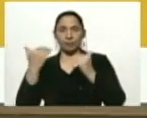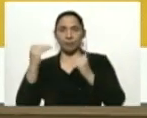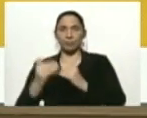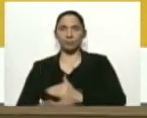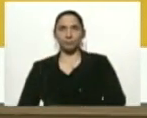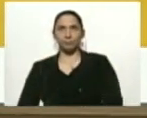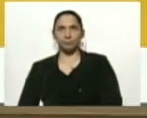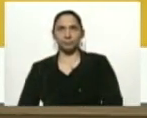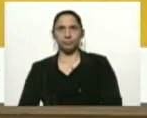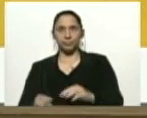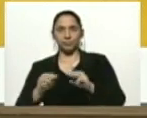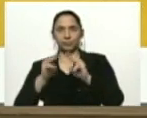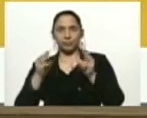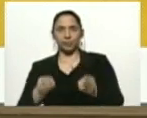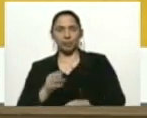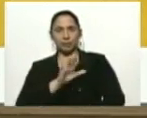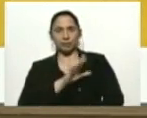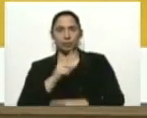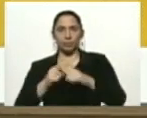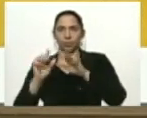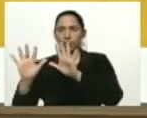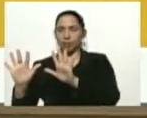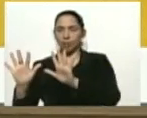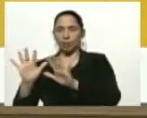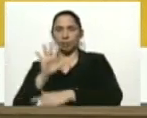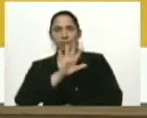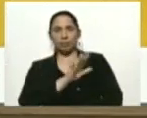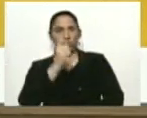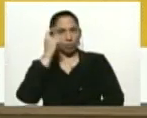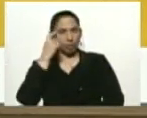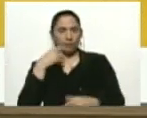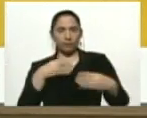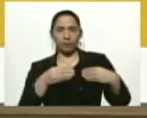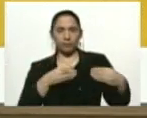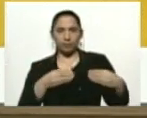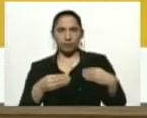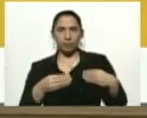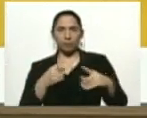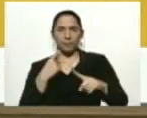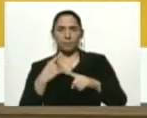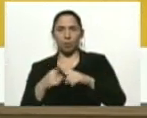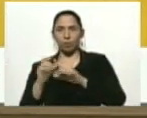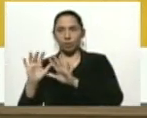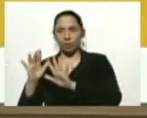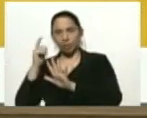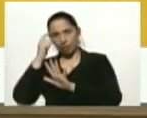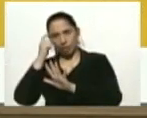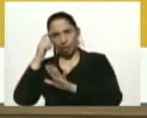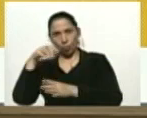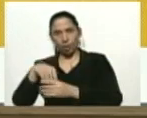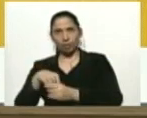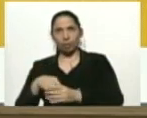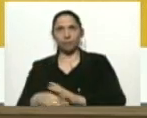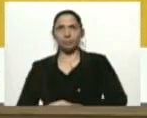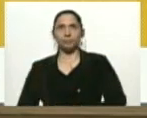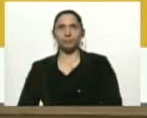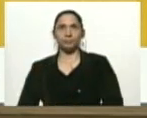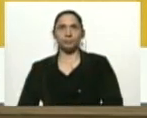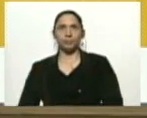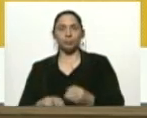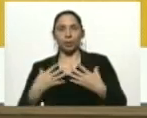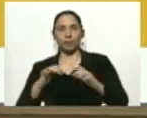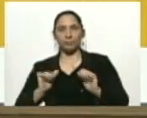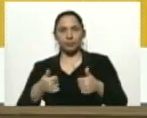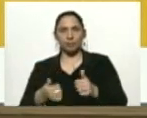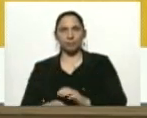del método del 5 por 10, de 5 días de flexibilización por 10 días de cuarentena. Bueno, voy a